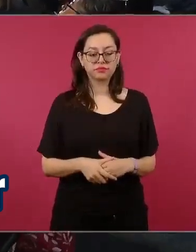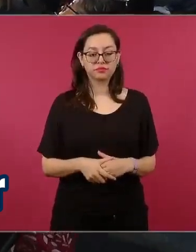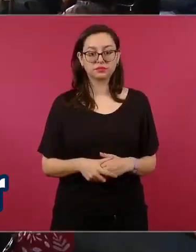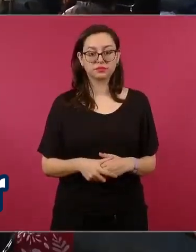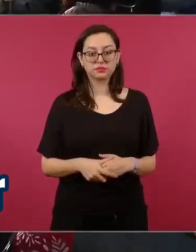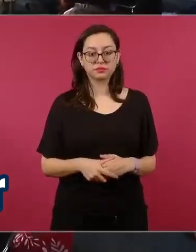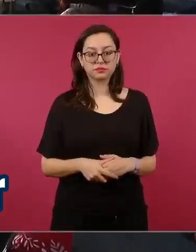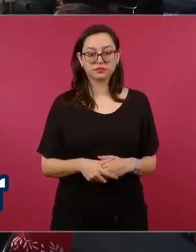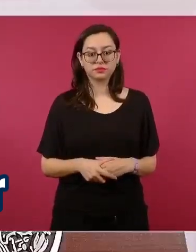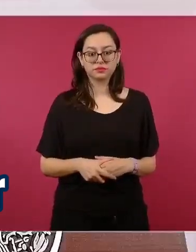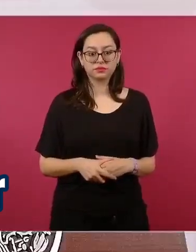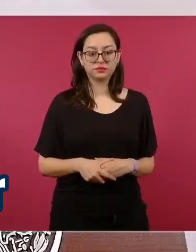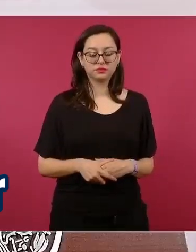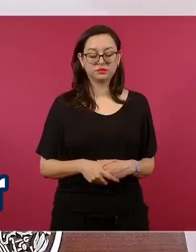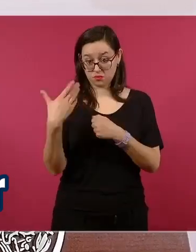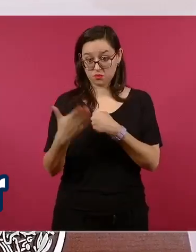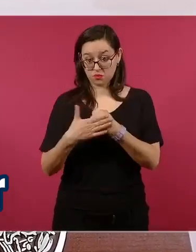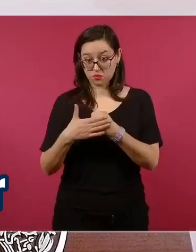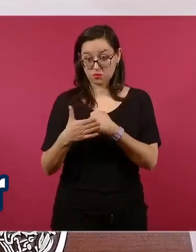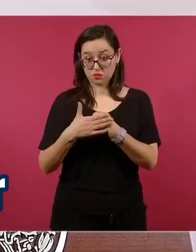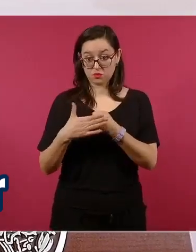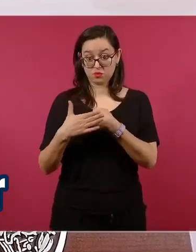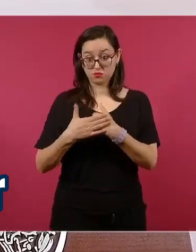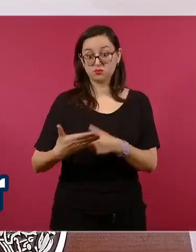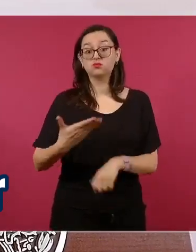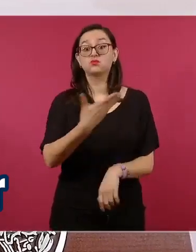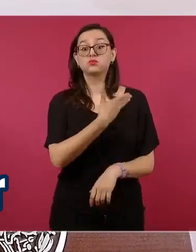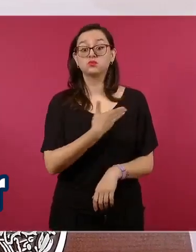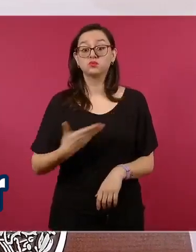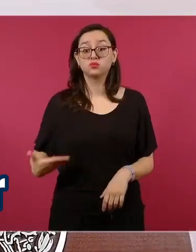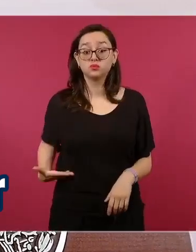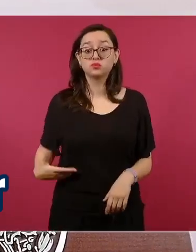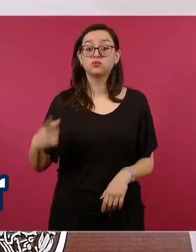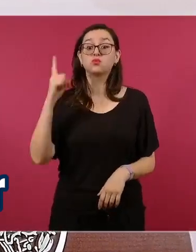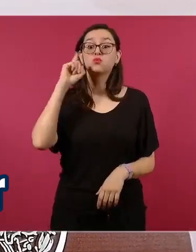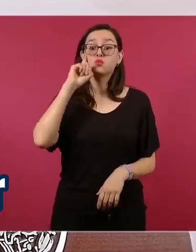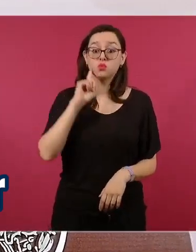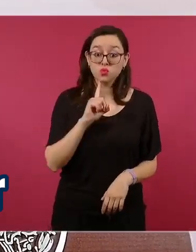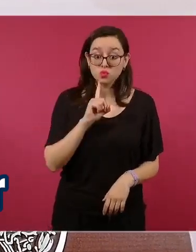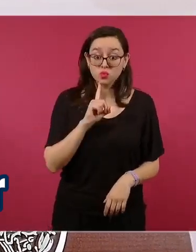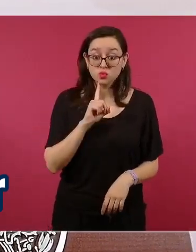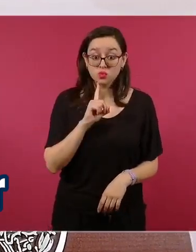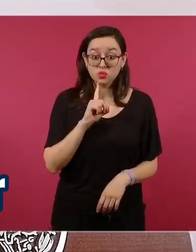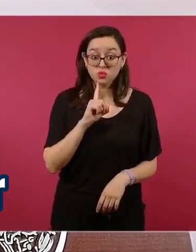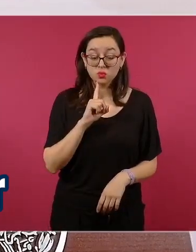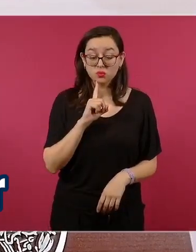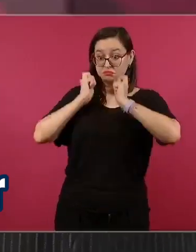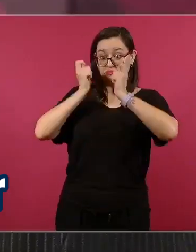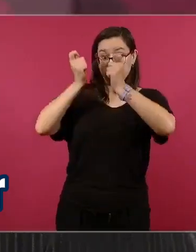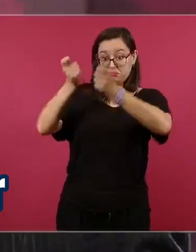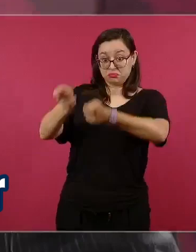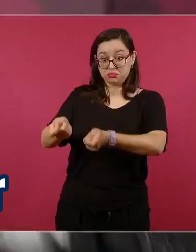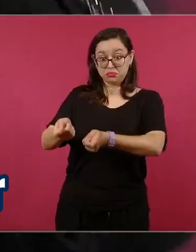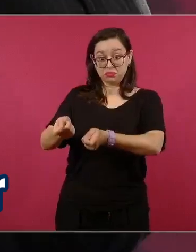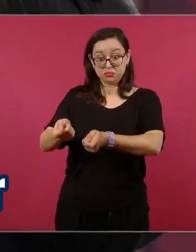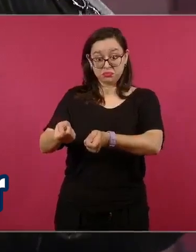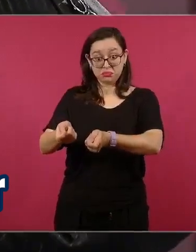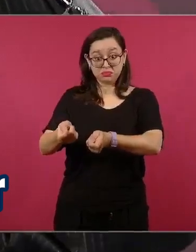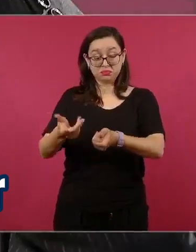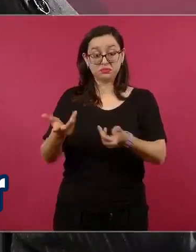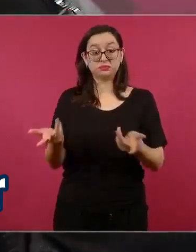gobernar una mujer el país, pues